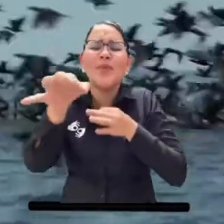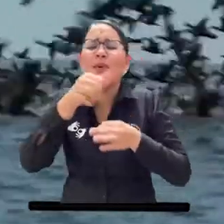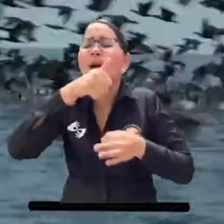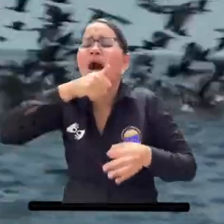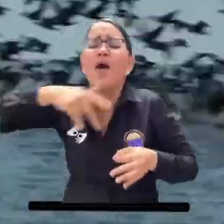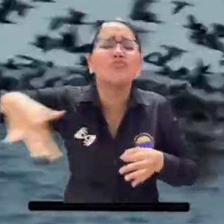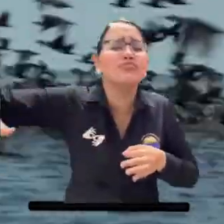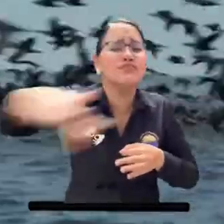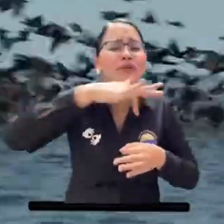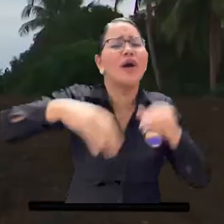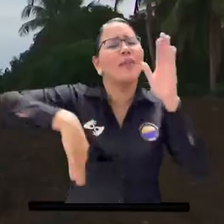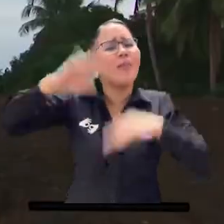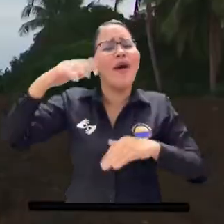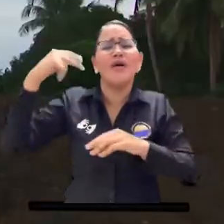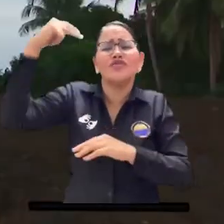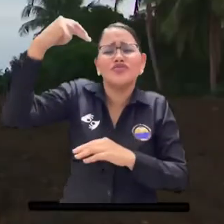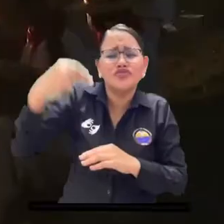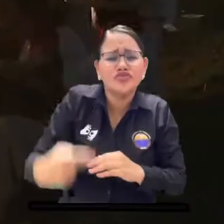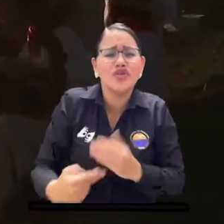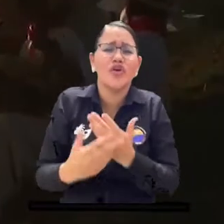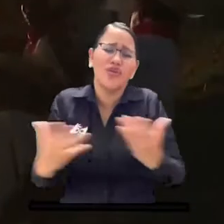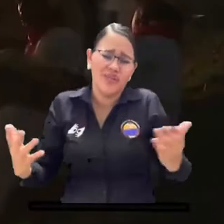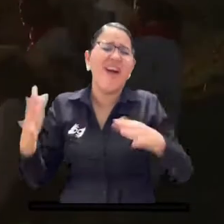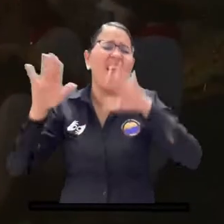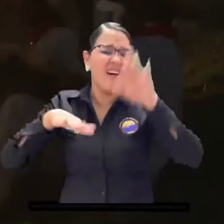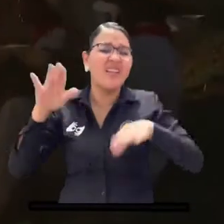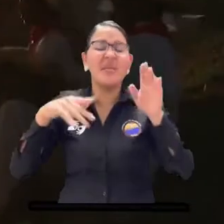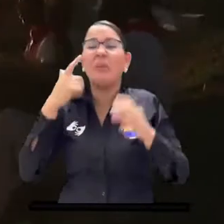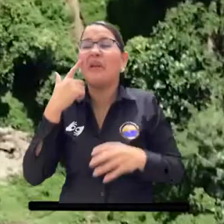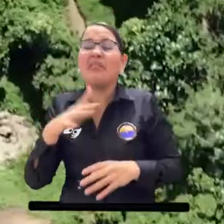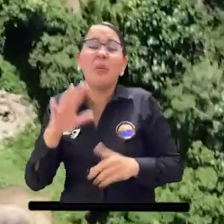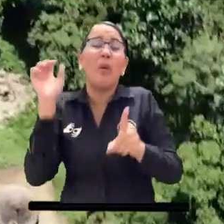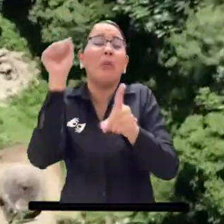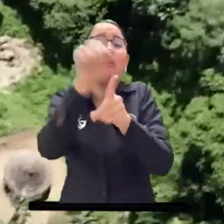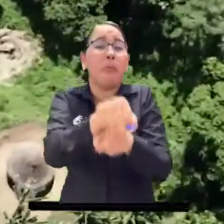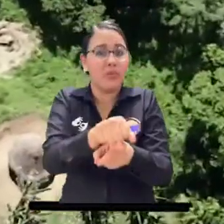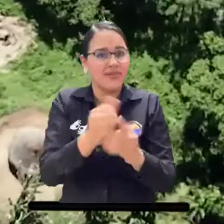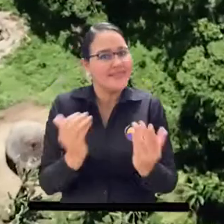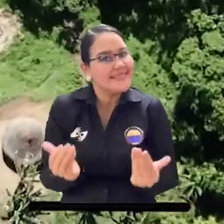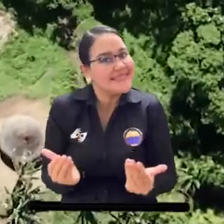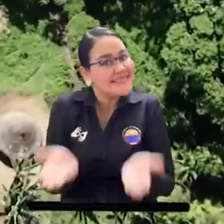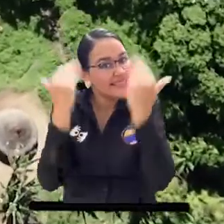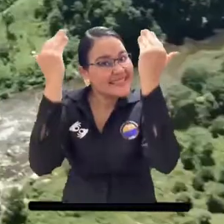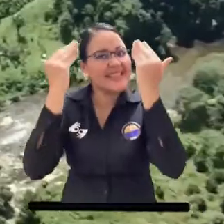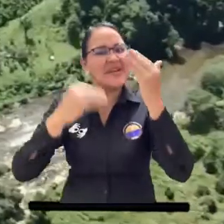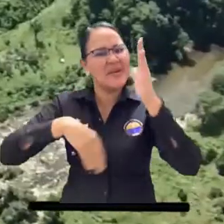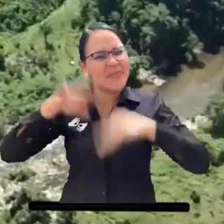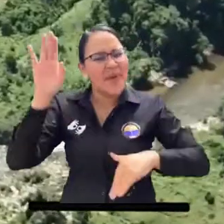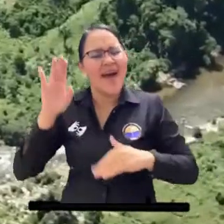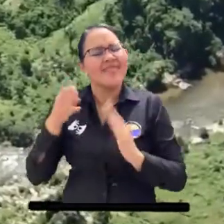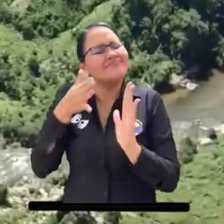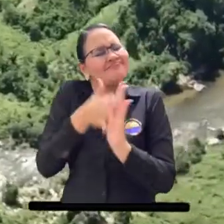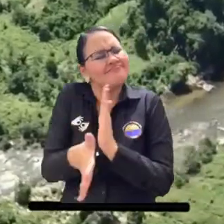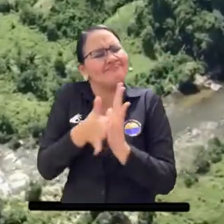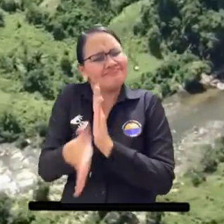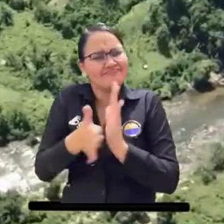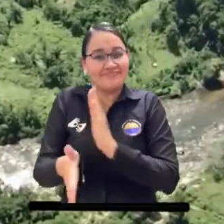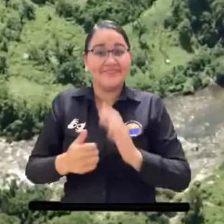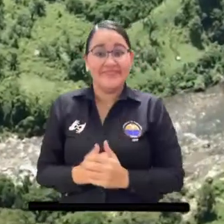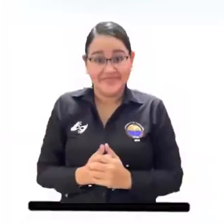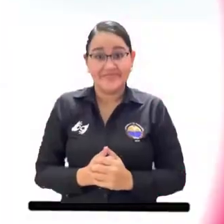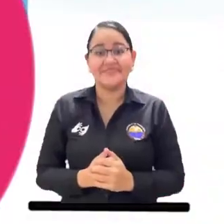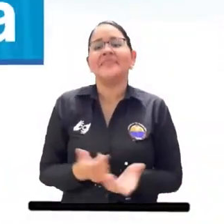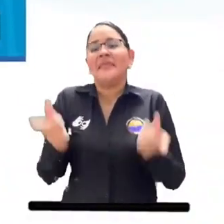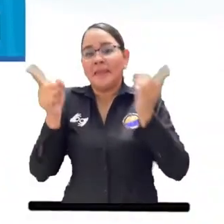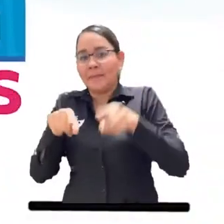memorias de los habitantes para sacar del olvido esas pequeñas y grandes historias que a menudo no son tenidas en cuenta por libro o medio de comunicación algún.